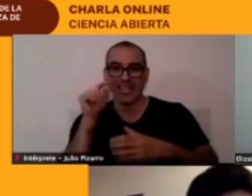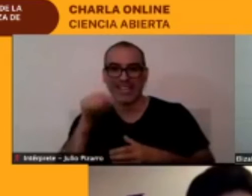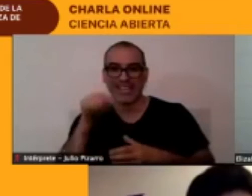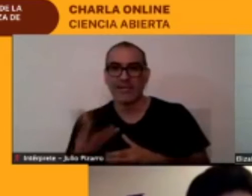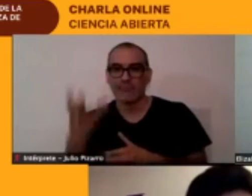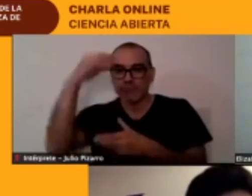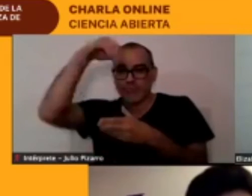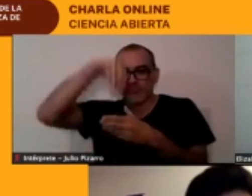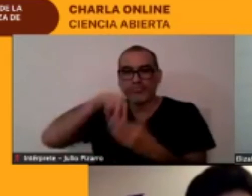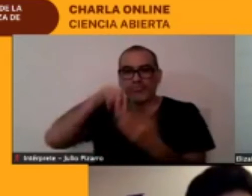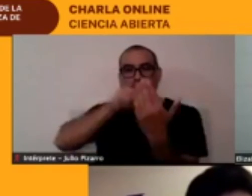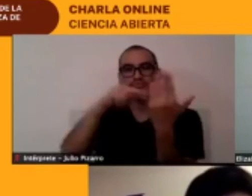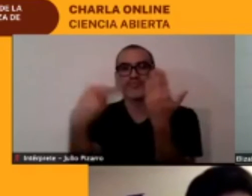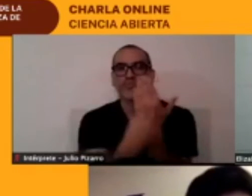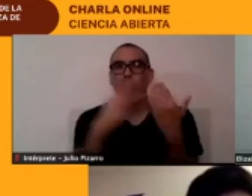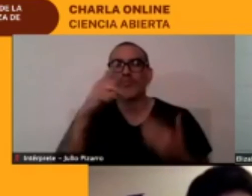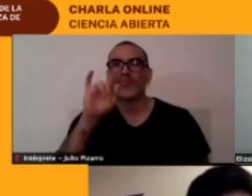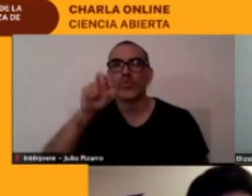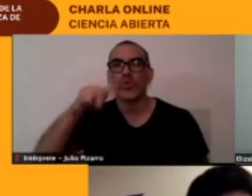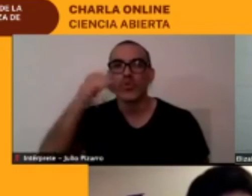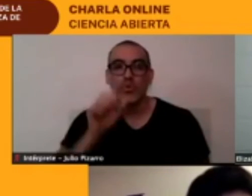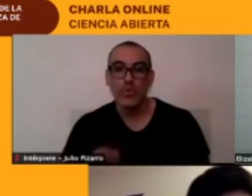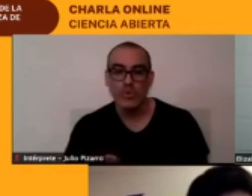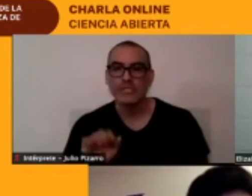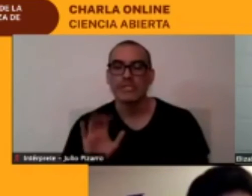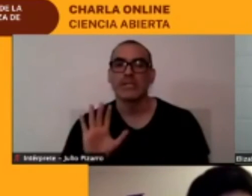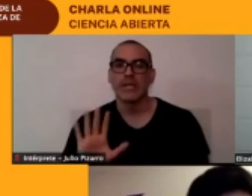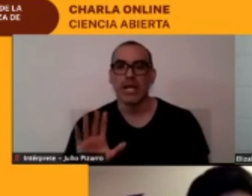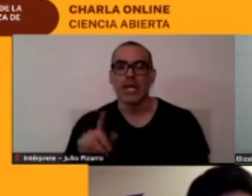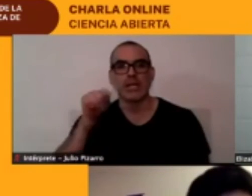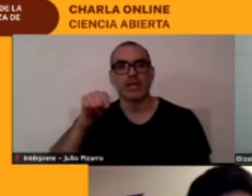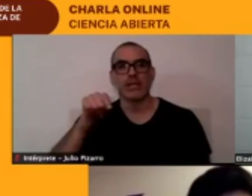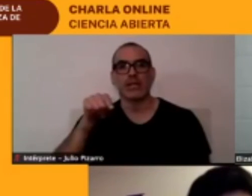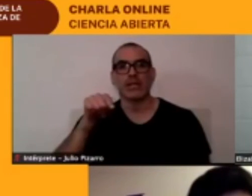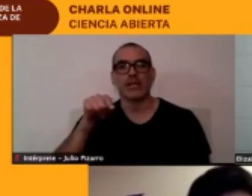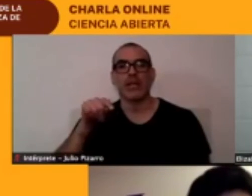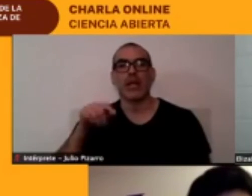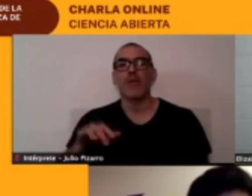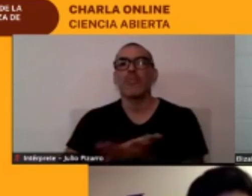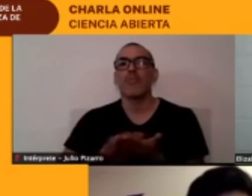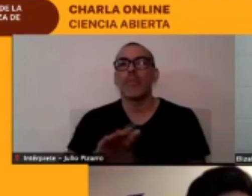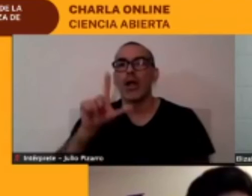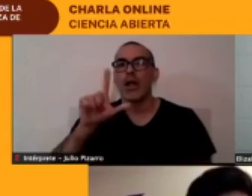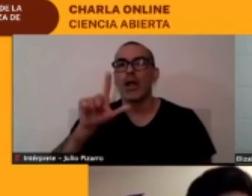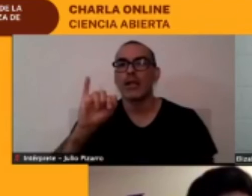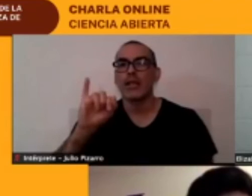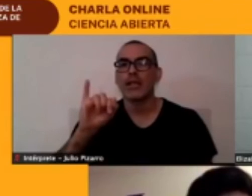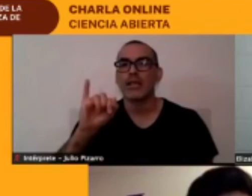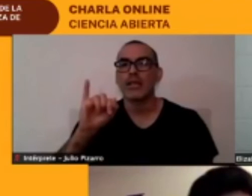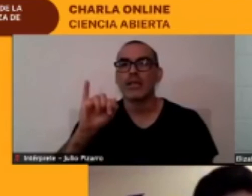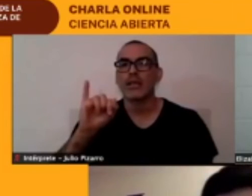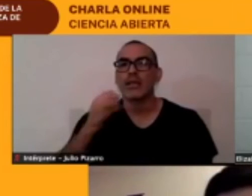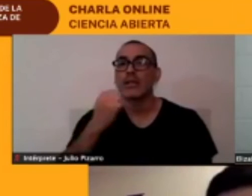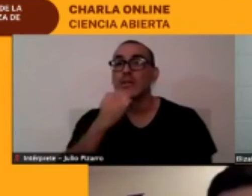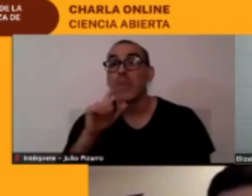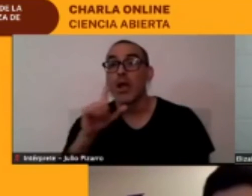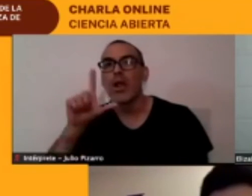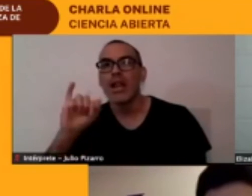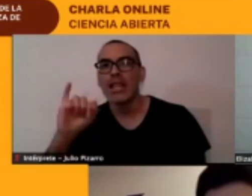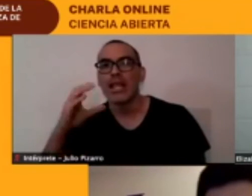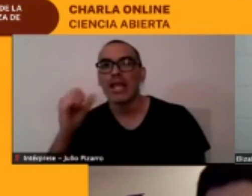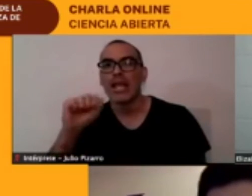y ahí tendríamos la el Likantai perdón el Likankabur el